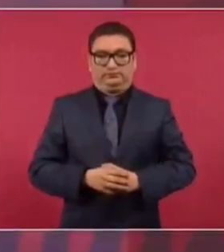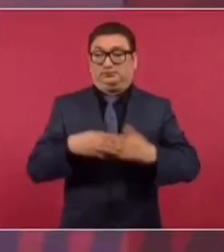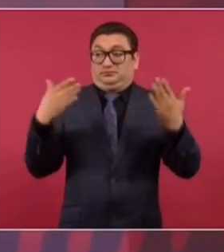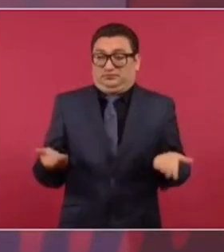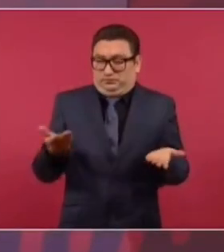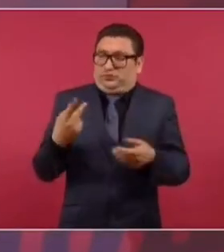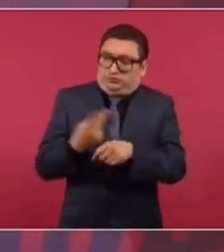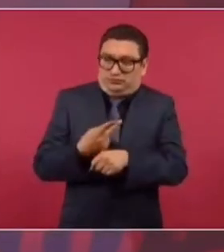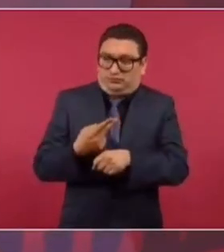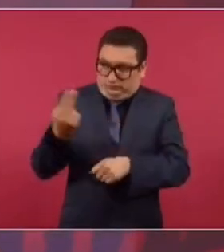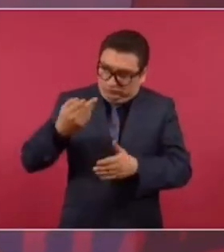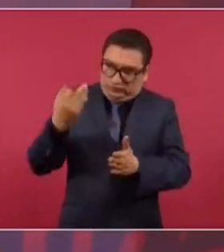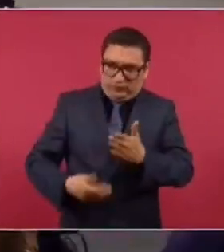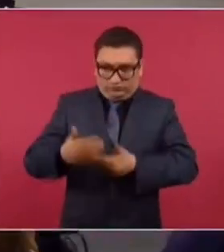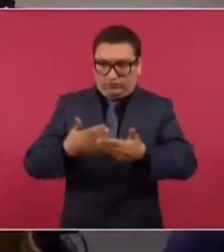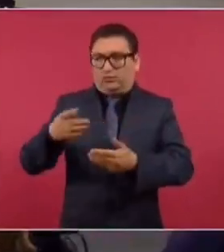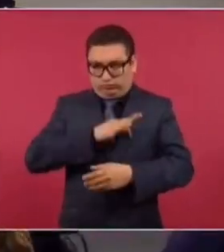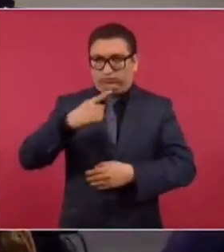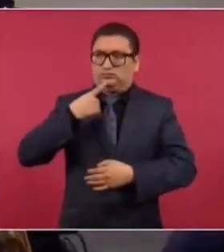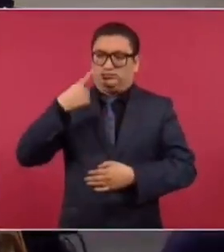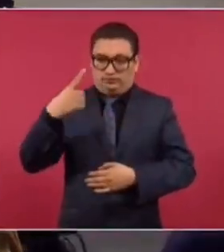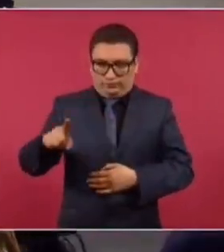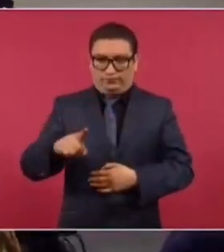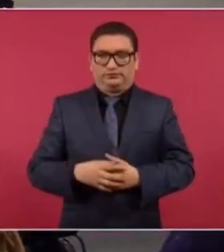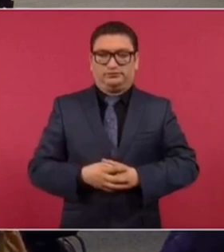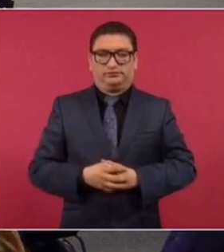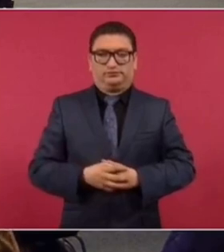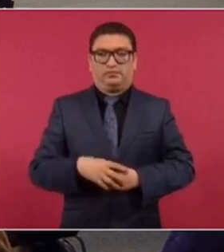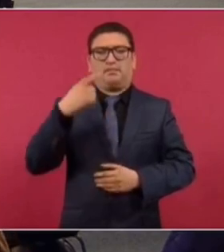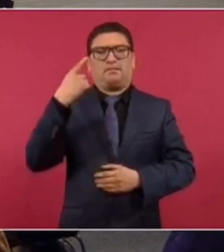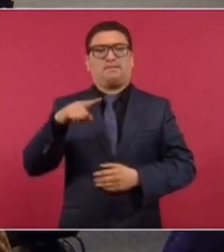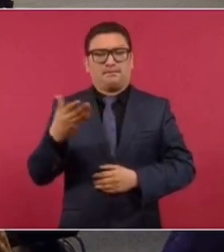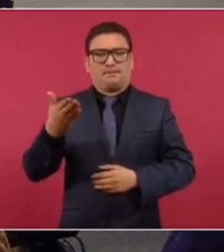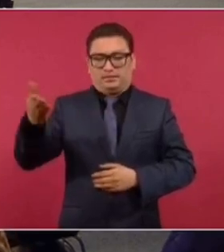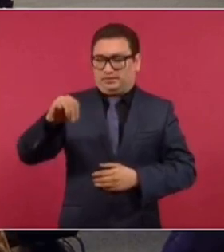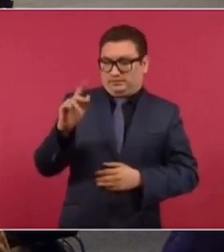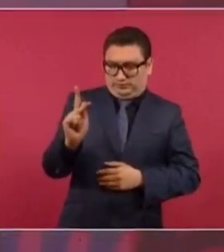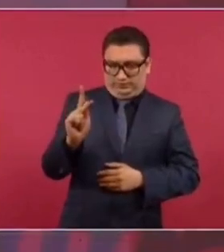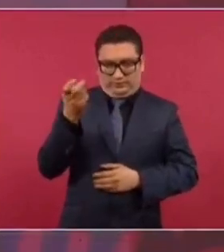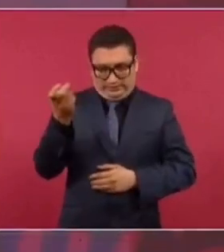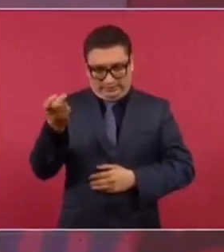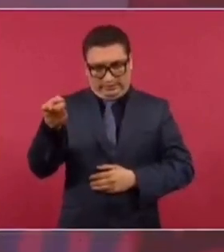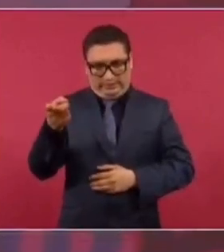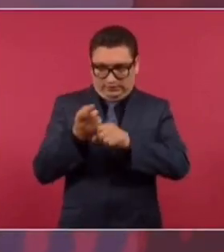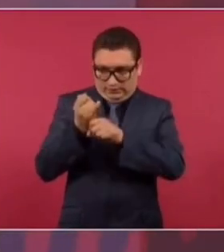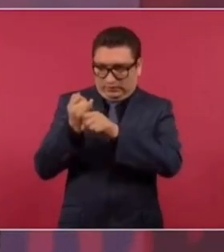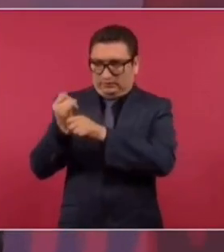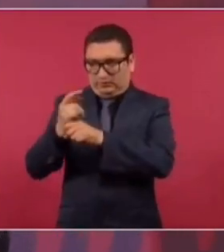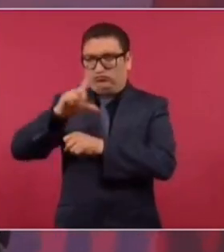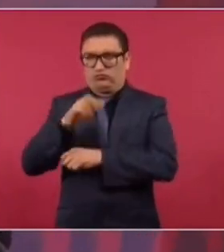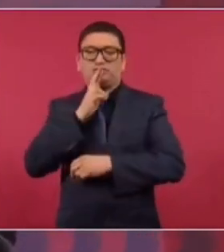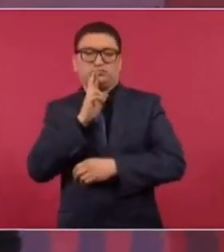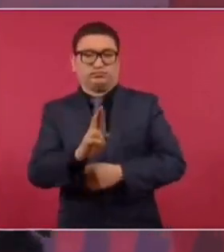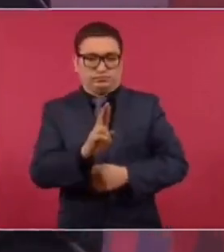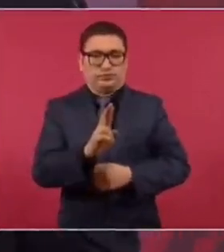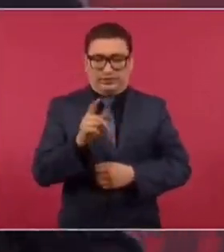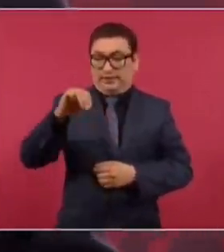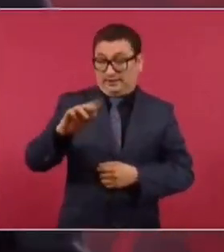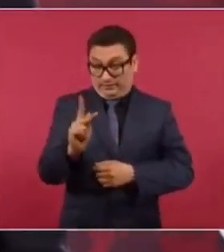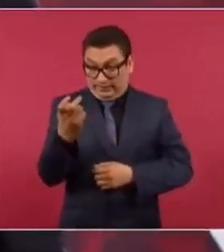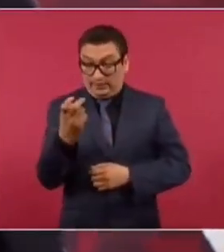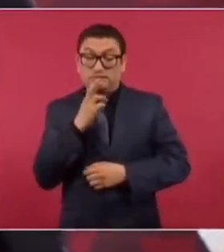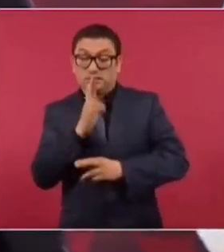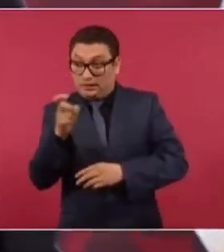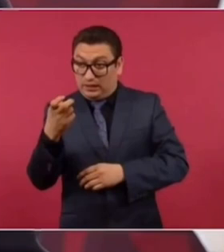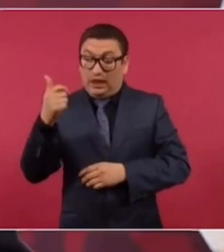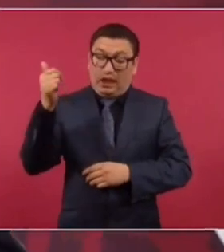pues lo que procede es meter una denuncia para que el Ministerio Público resuelva. Y al momento que resuelve el Ministerio Público,